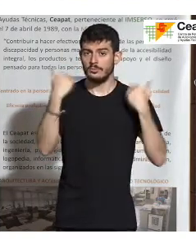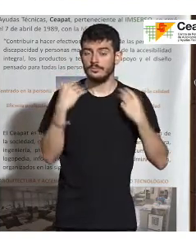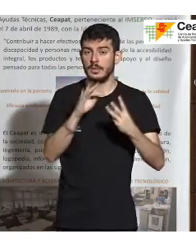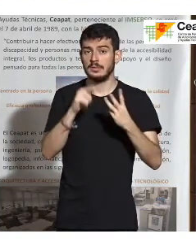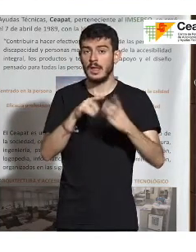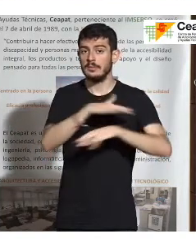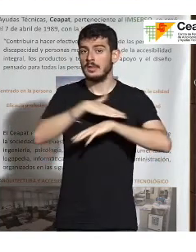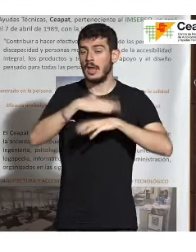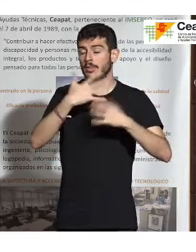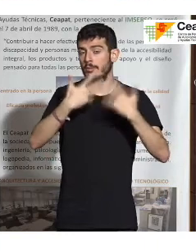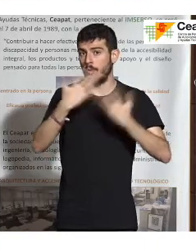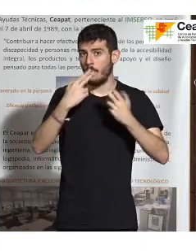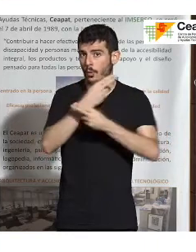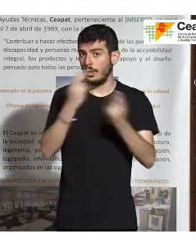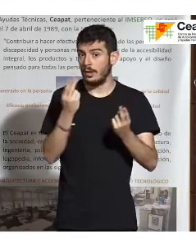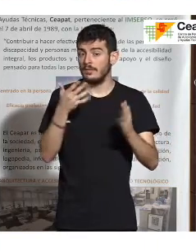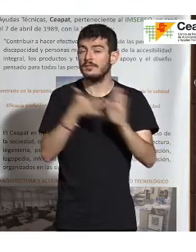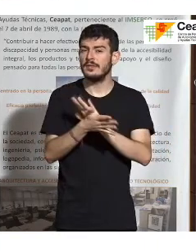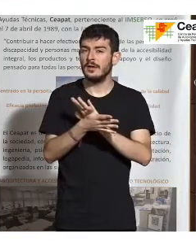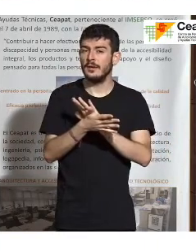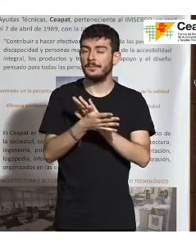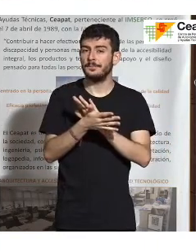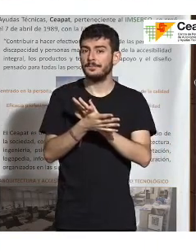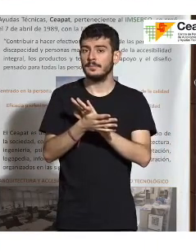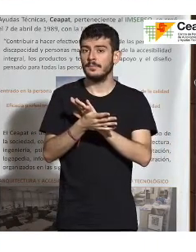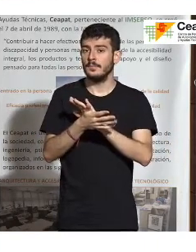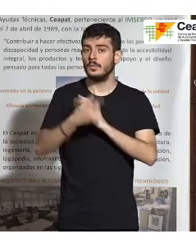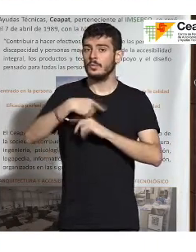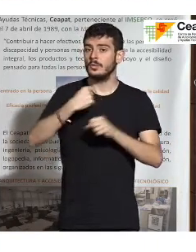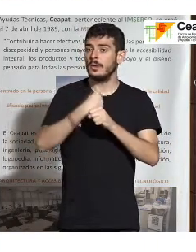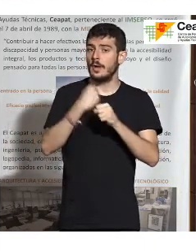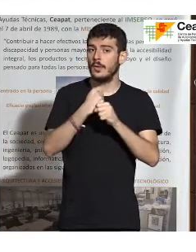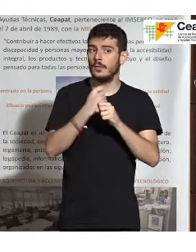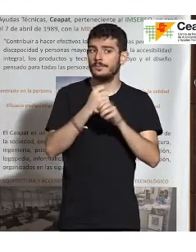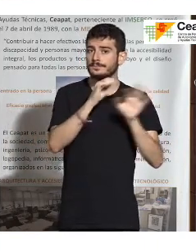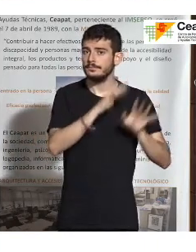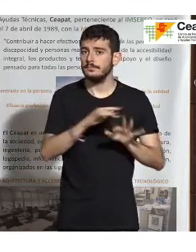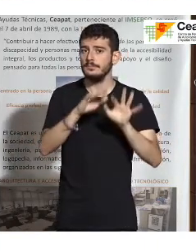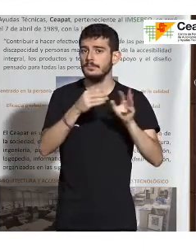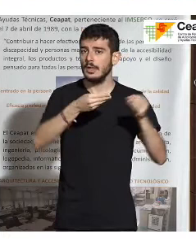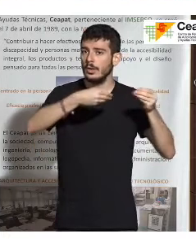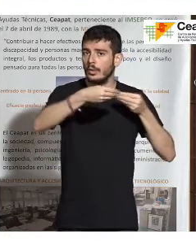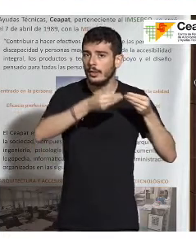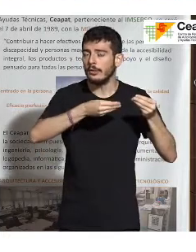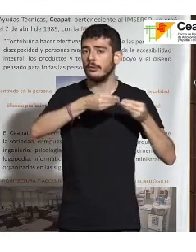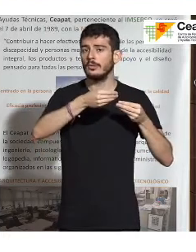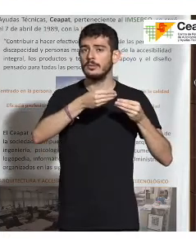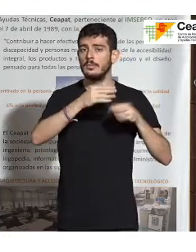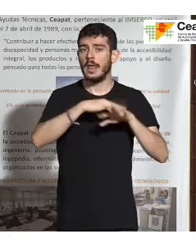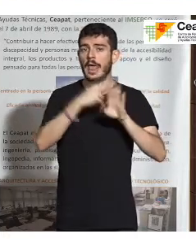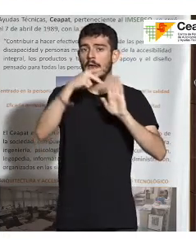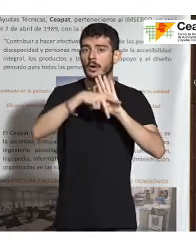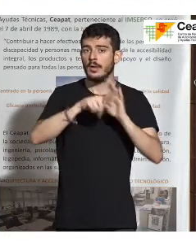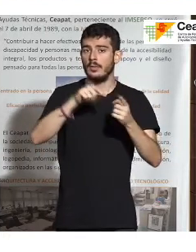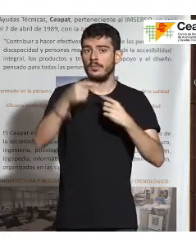pública, o sea que vamos a tener una labor de convencimiento, de negociación para que esta norma lleve